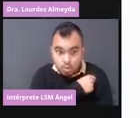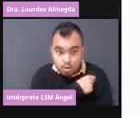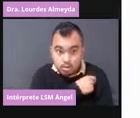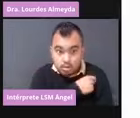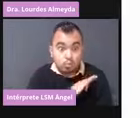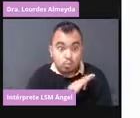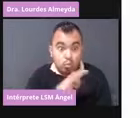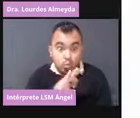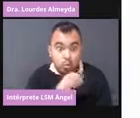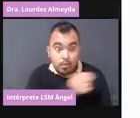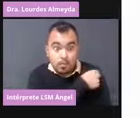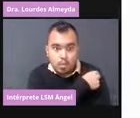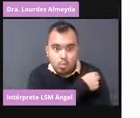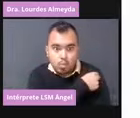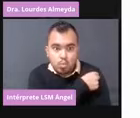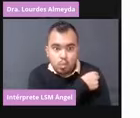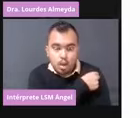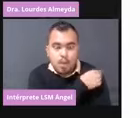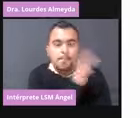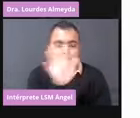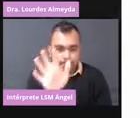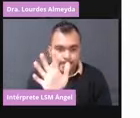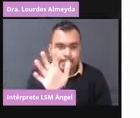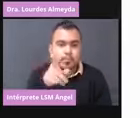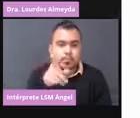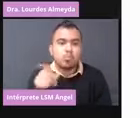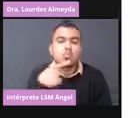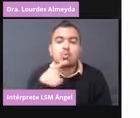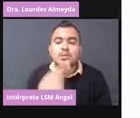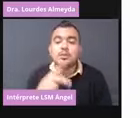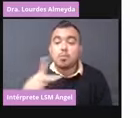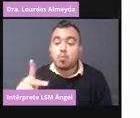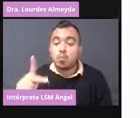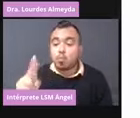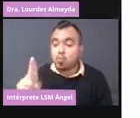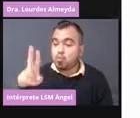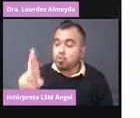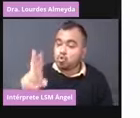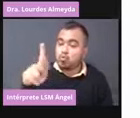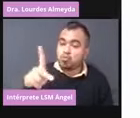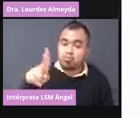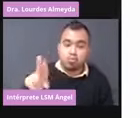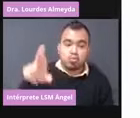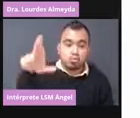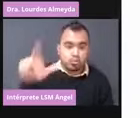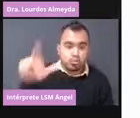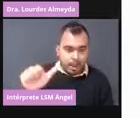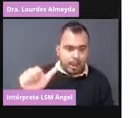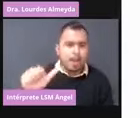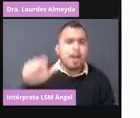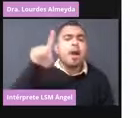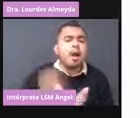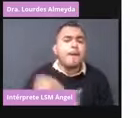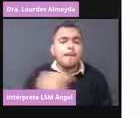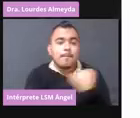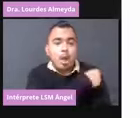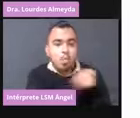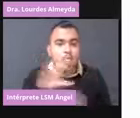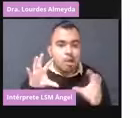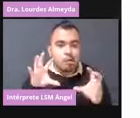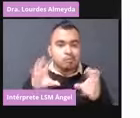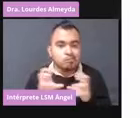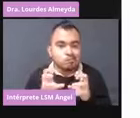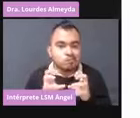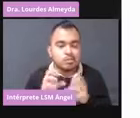Lo que sí tiene que decir que usted padece de púrpura, porque la vacuna de Pfizer, las coagulopatías, que esa es una de ellas, no